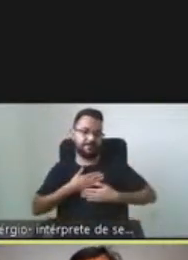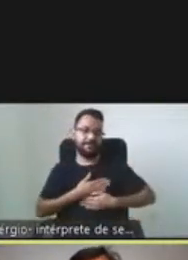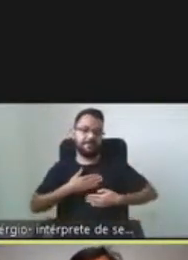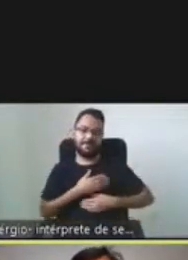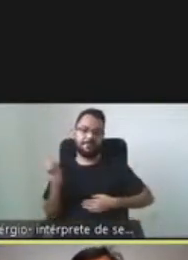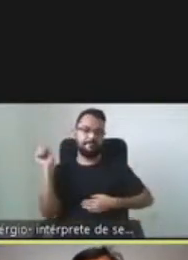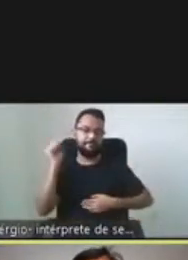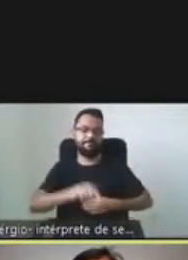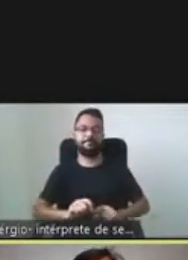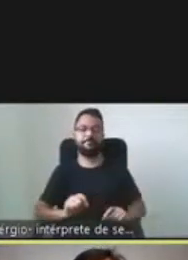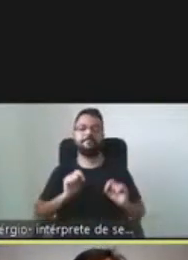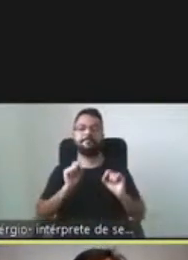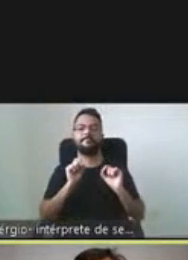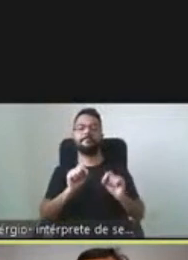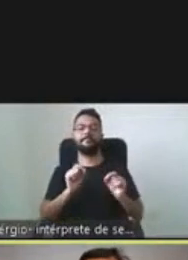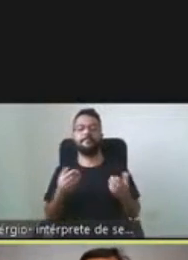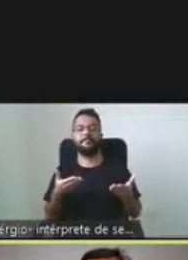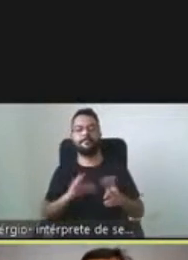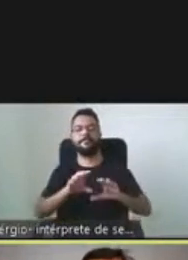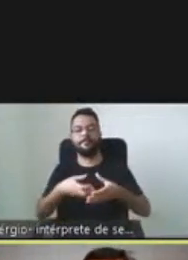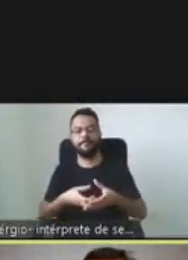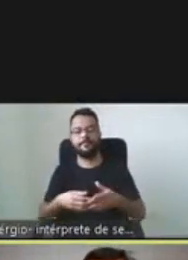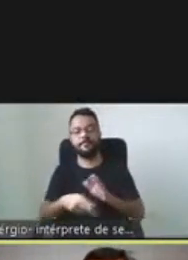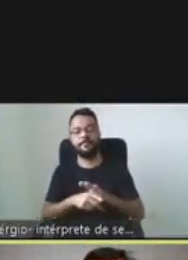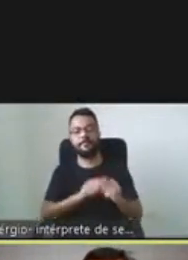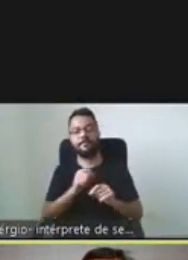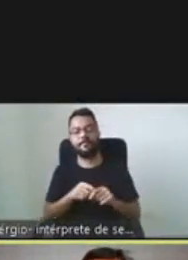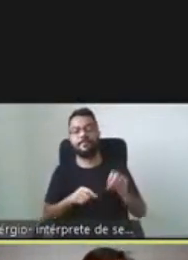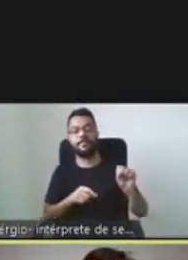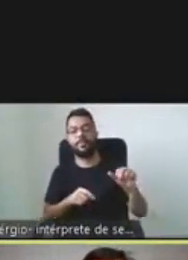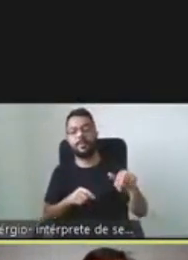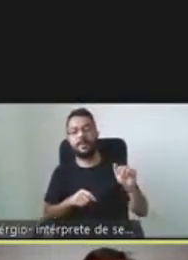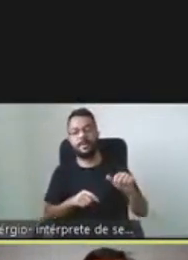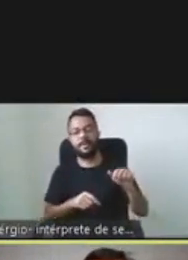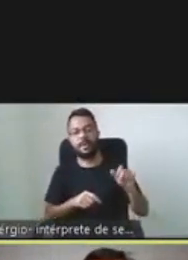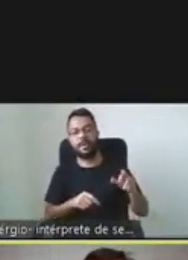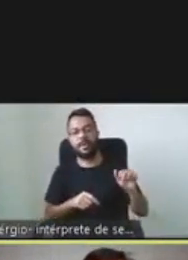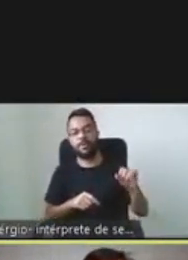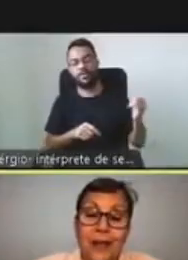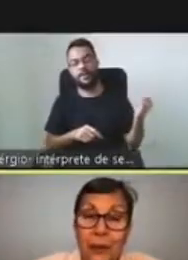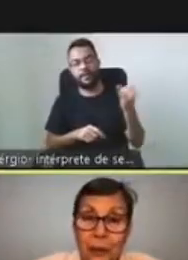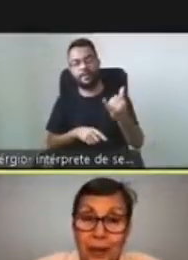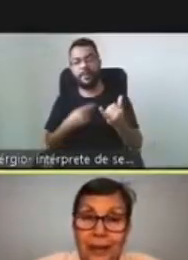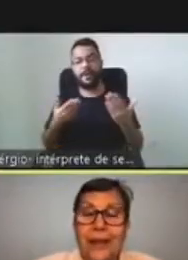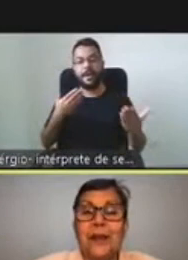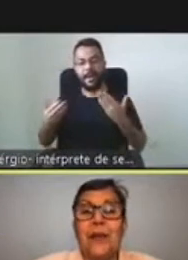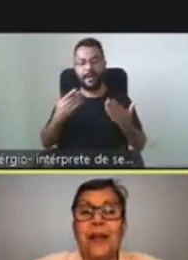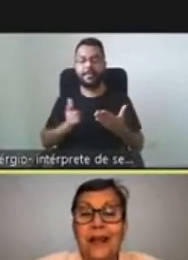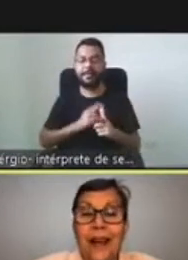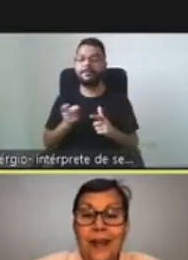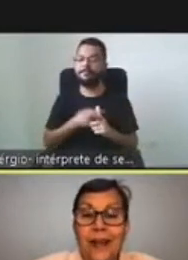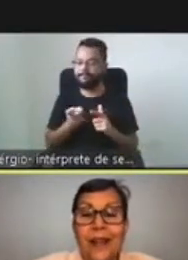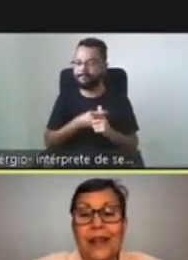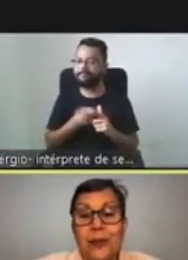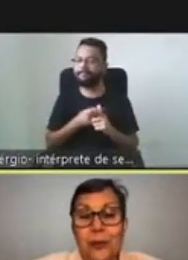honor participar en este grupo. Y como dice Susana Grosso, la psicología tiene una deuda con